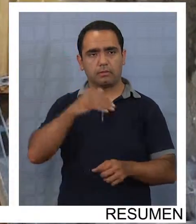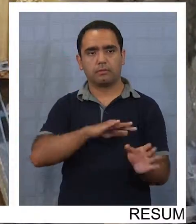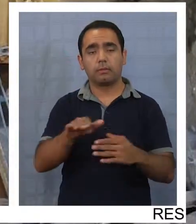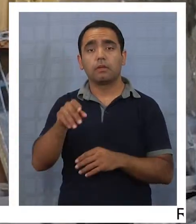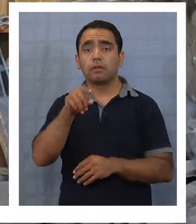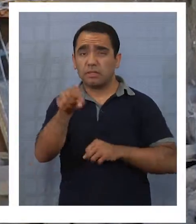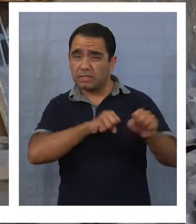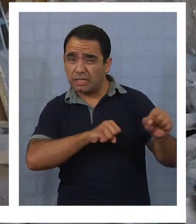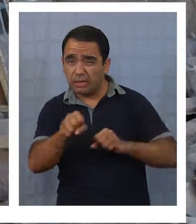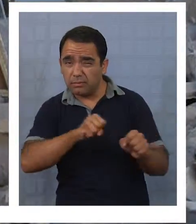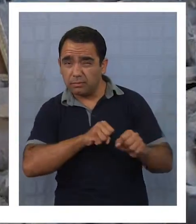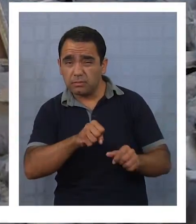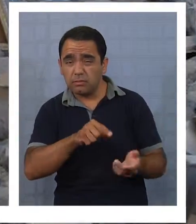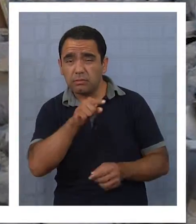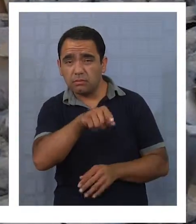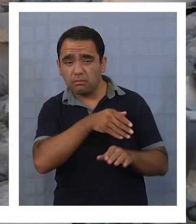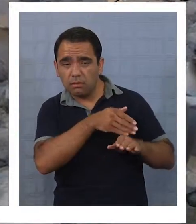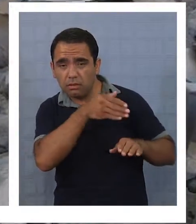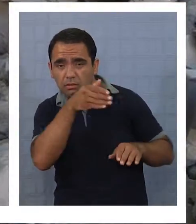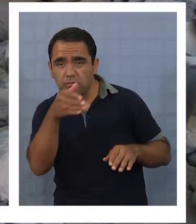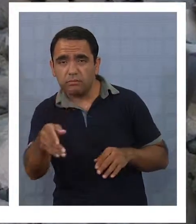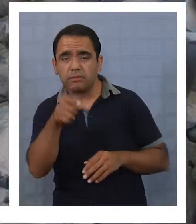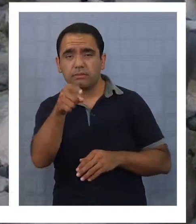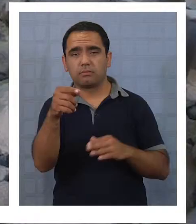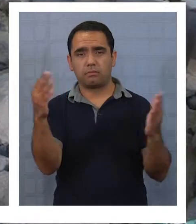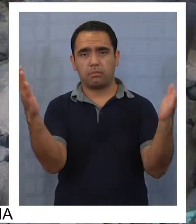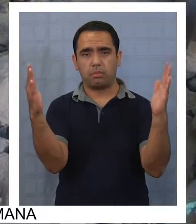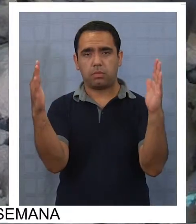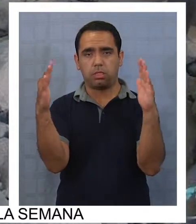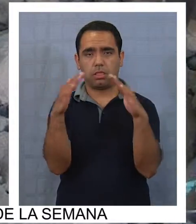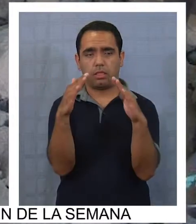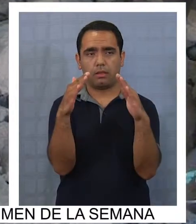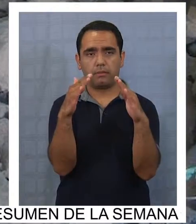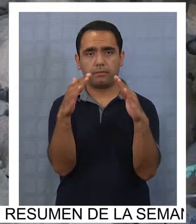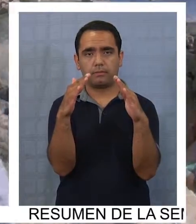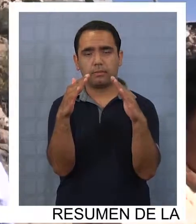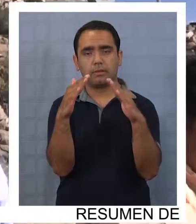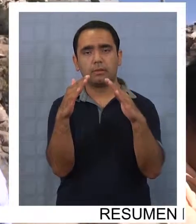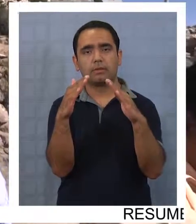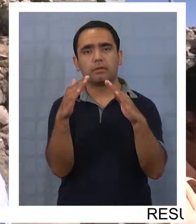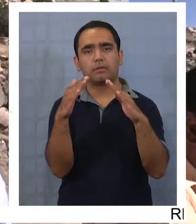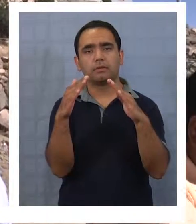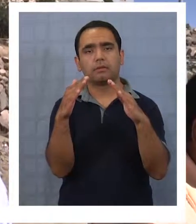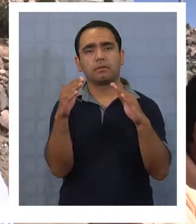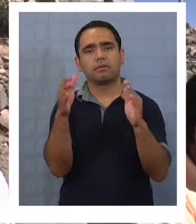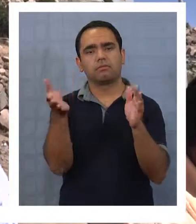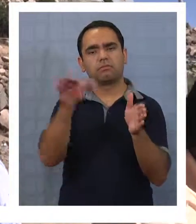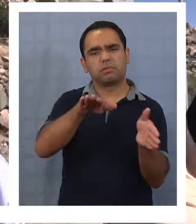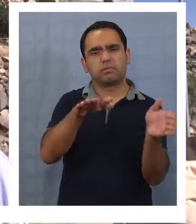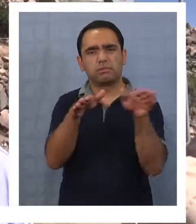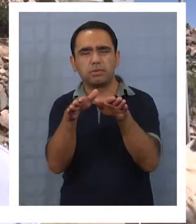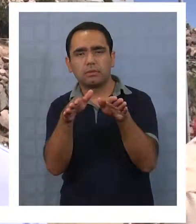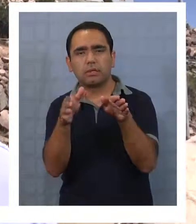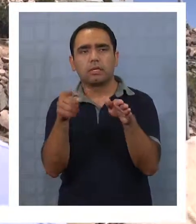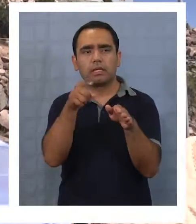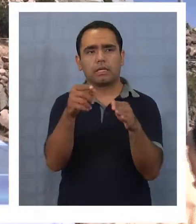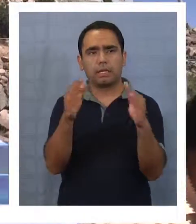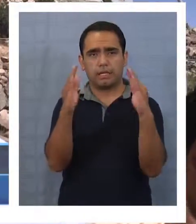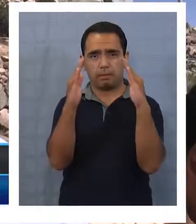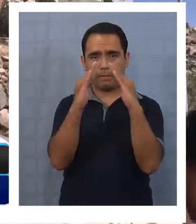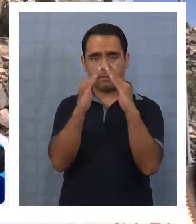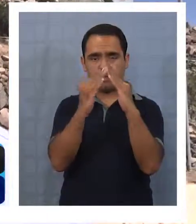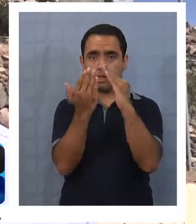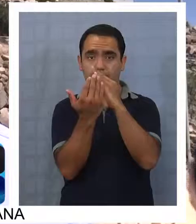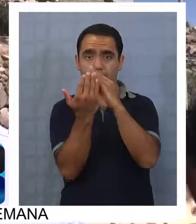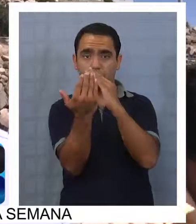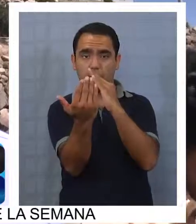Después de ese terremoto quedó en estado de colapso con los muros laterales y con algunas partes de la iglesia en pie, la